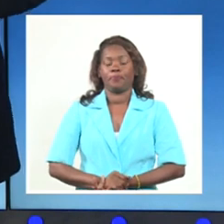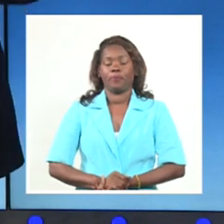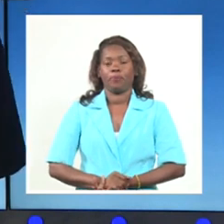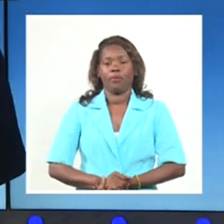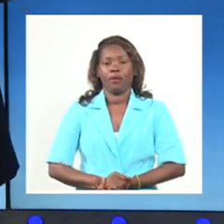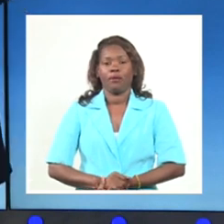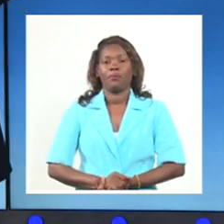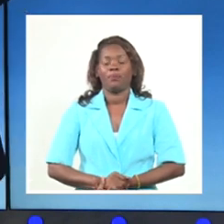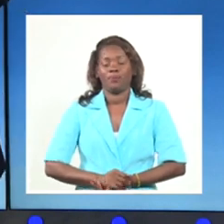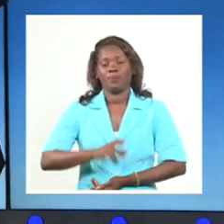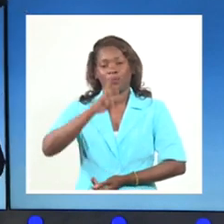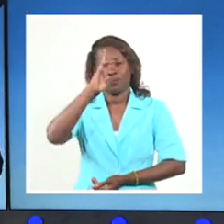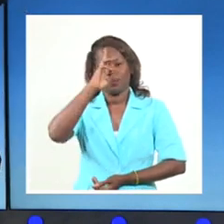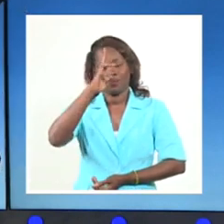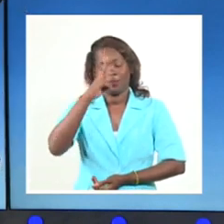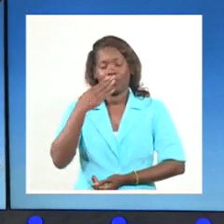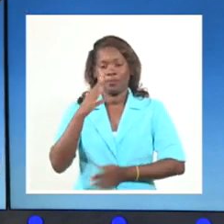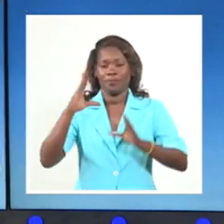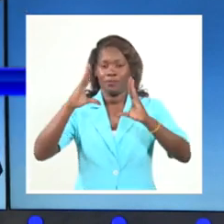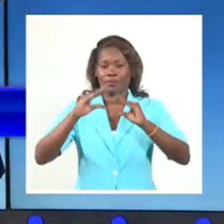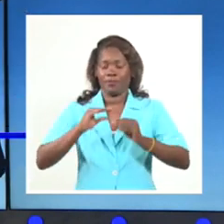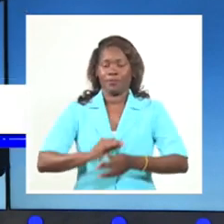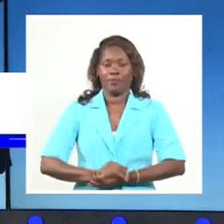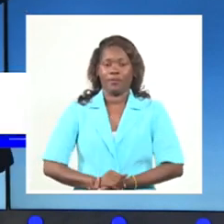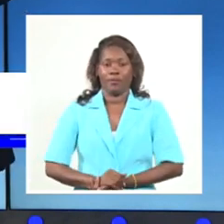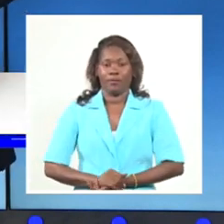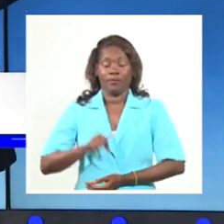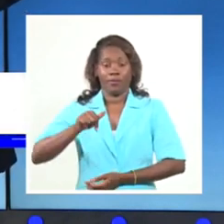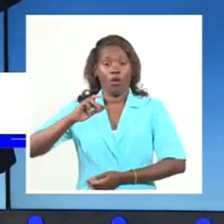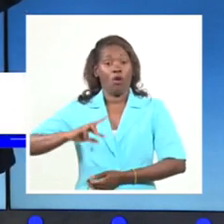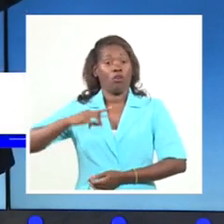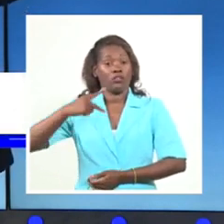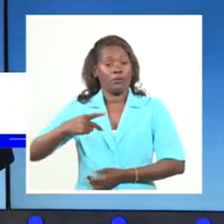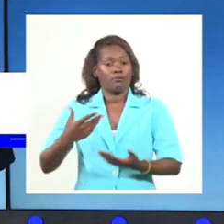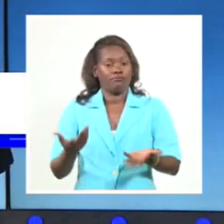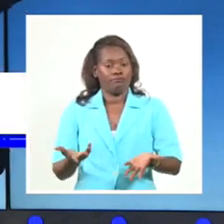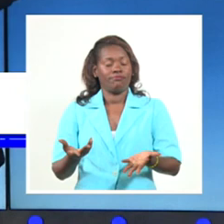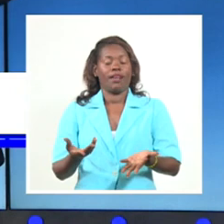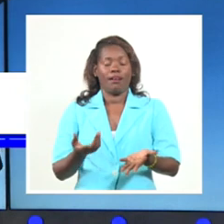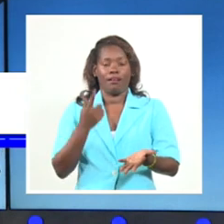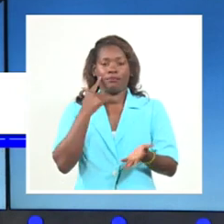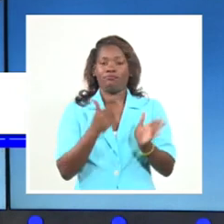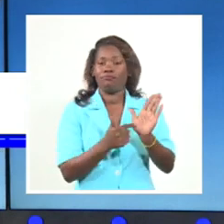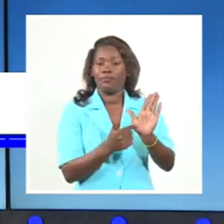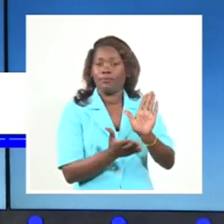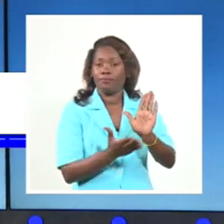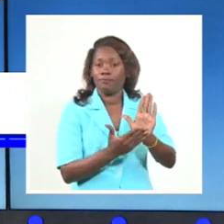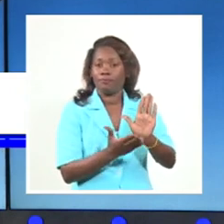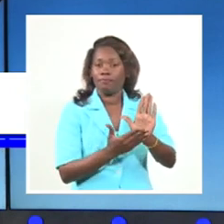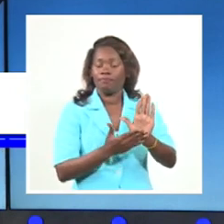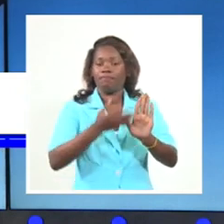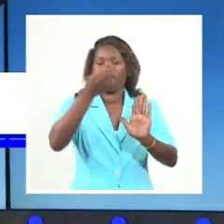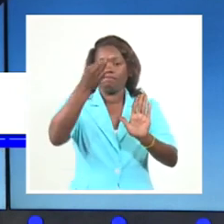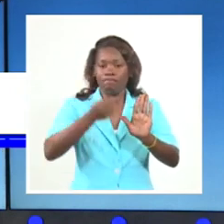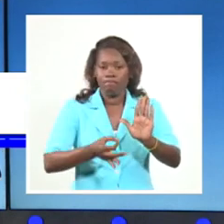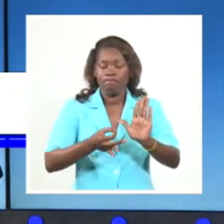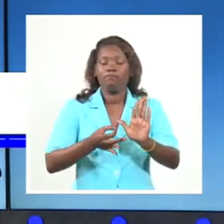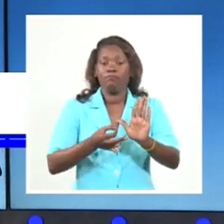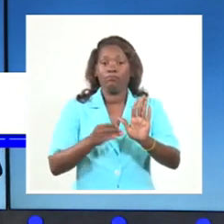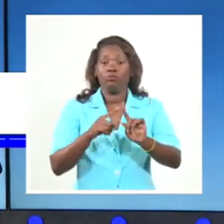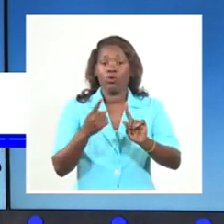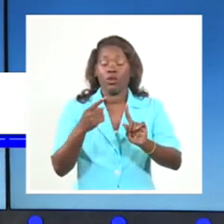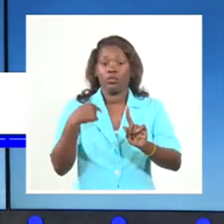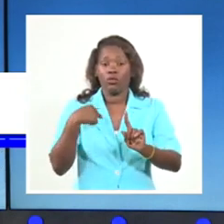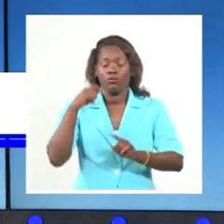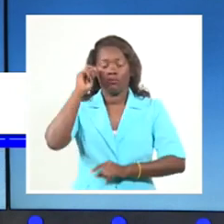Sí, saludos. Buenas noches. Aquí regreso y regreso para mostrarles parte de la experiencia vivida junto a alguien